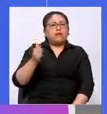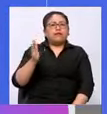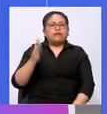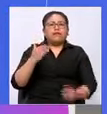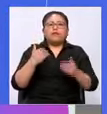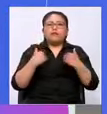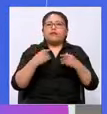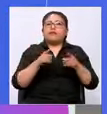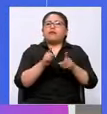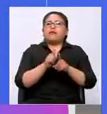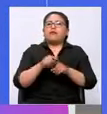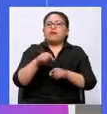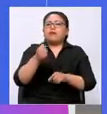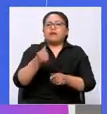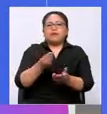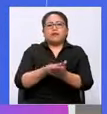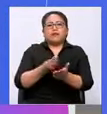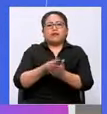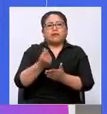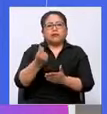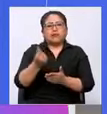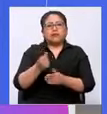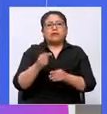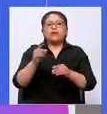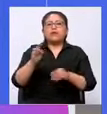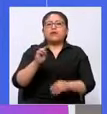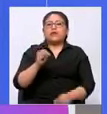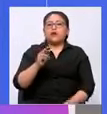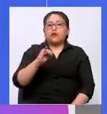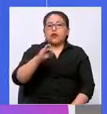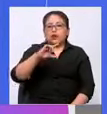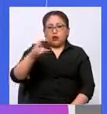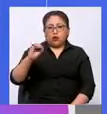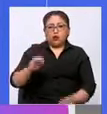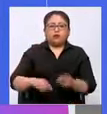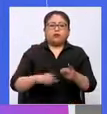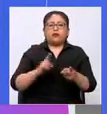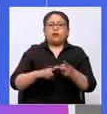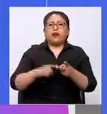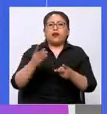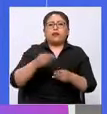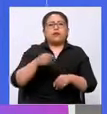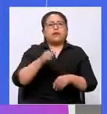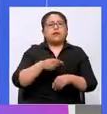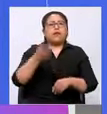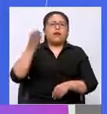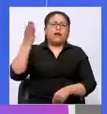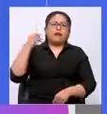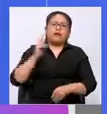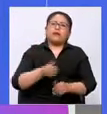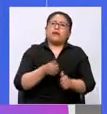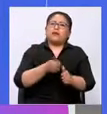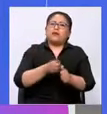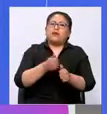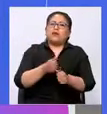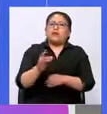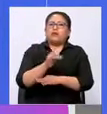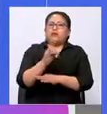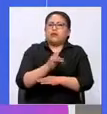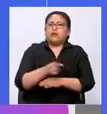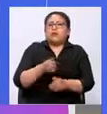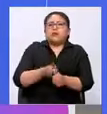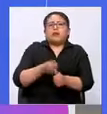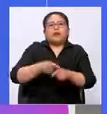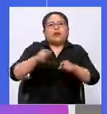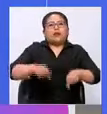seguramente el dinero corrupto obtenido por Murillo y secuaces, financió, ya desde el gobierno, ya desde este mismo canal, Douglas,